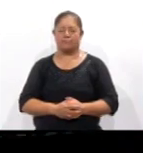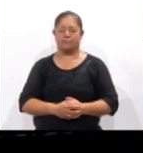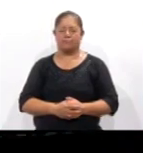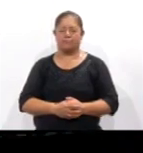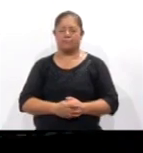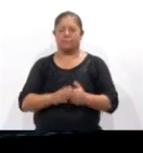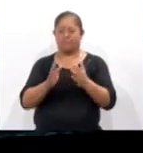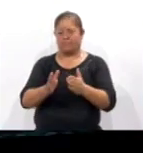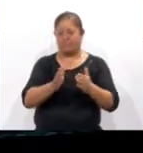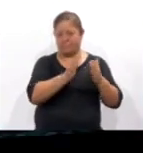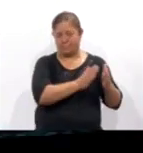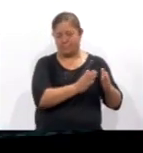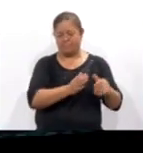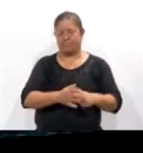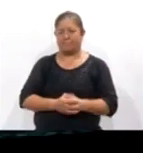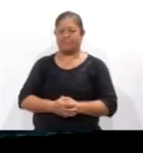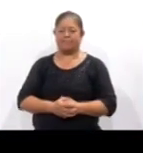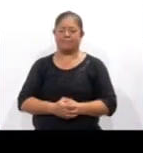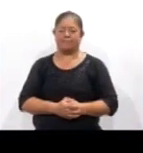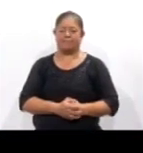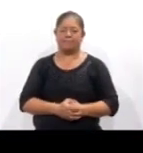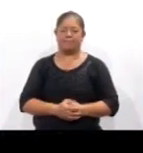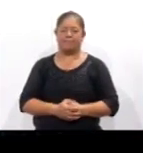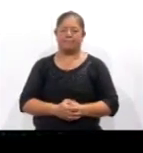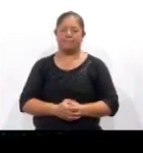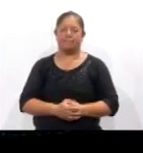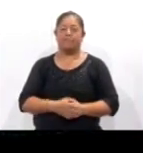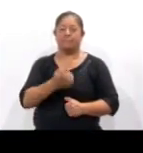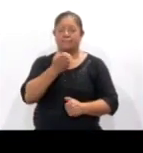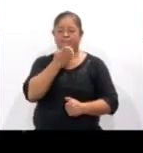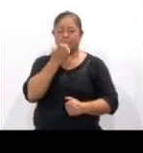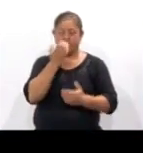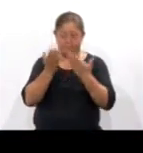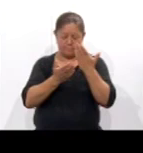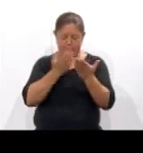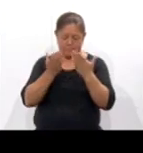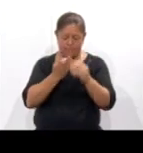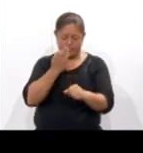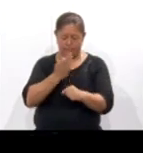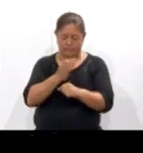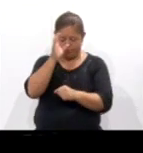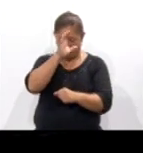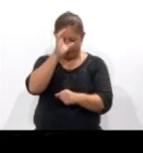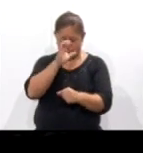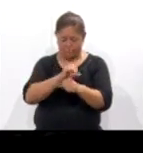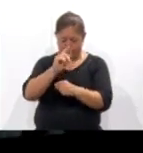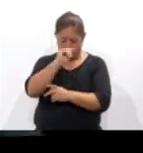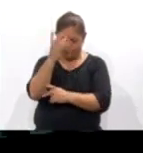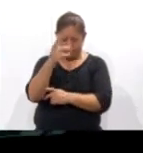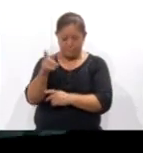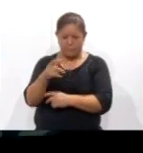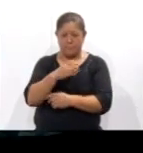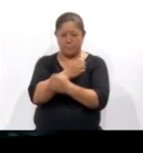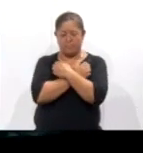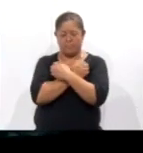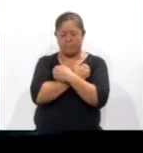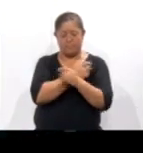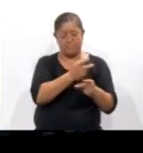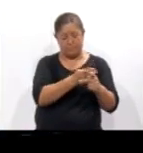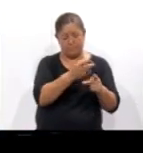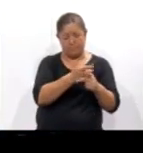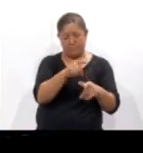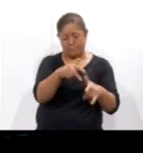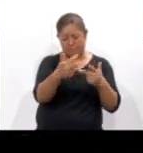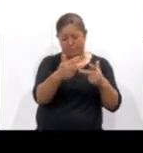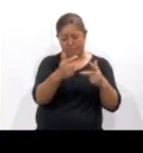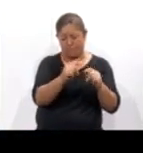Pasando a otros temas, el Colegio de Estudios Científicos y Tecnológicos, además de Educación Media Superior a Distancia